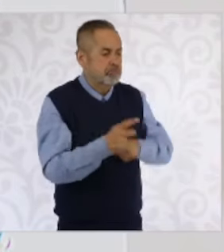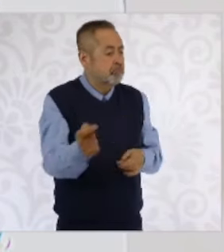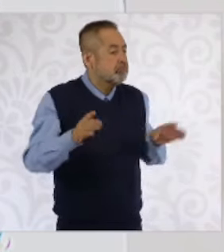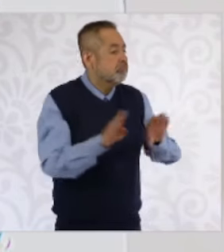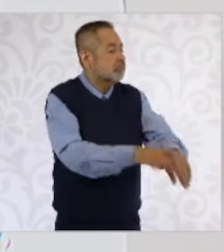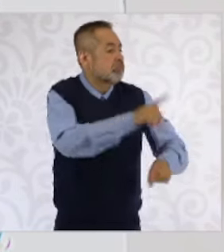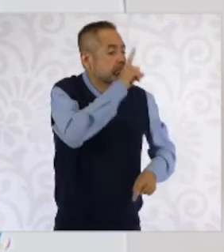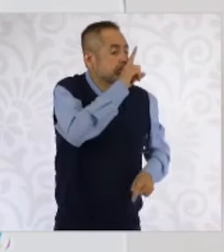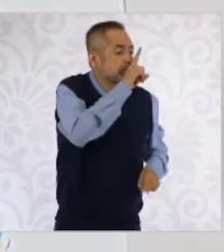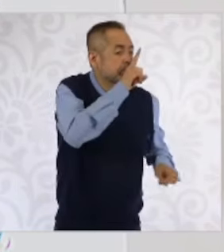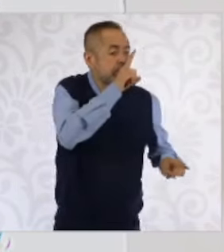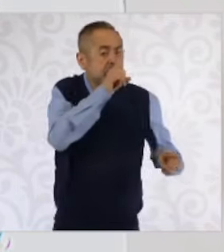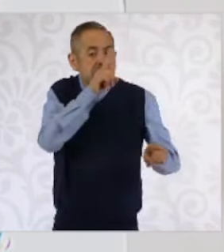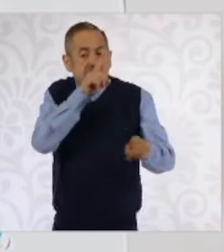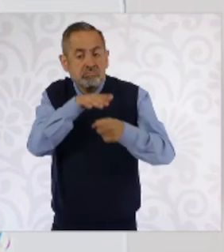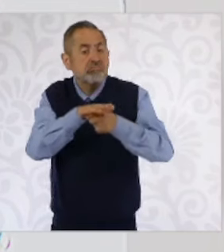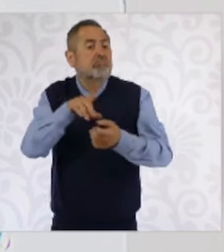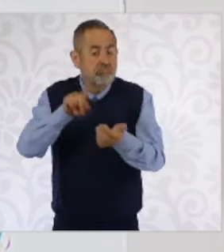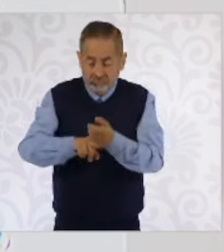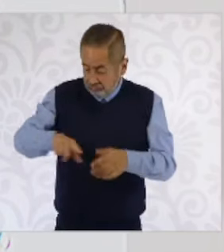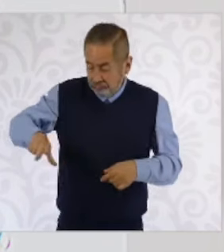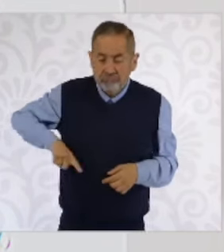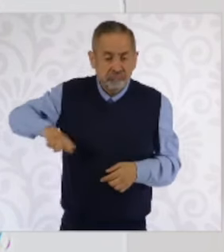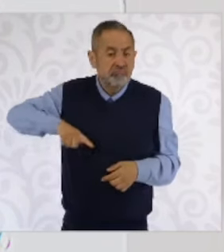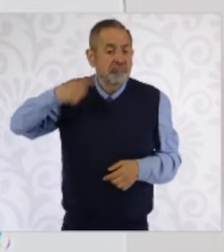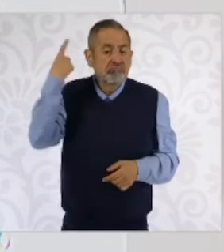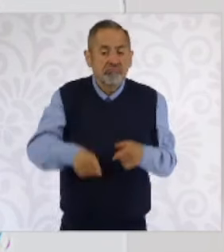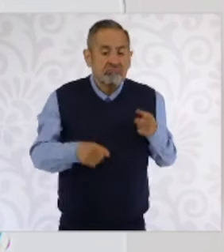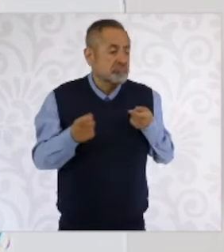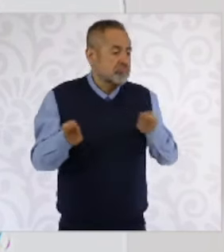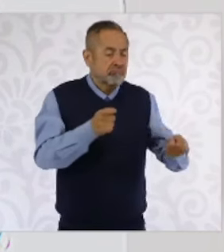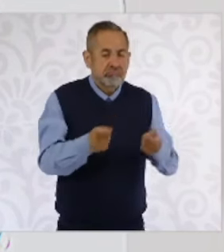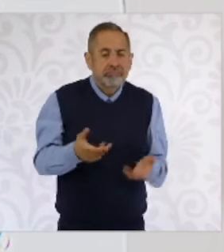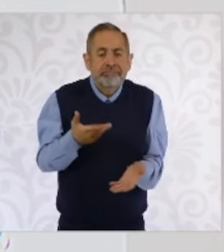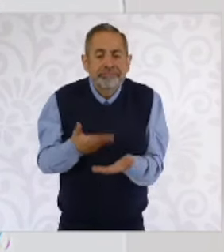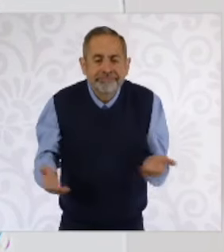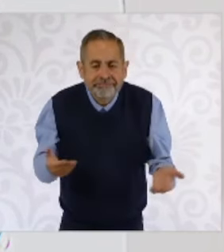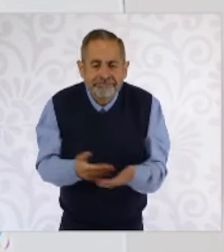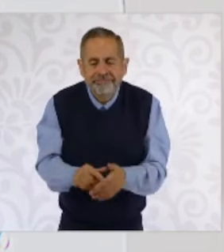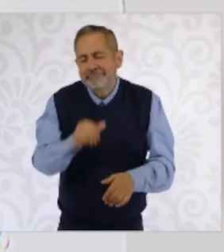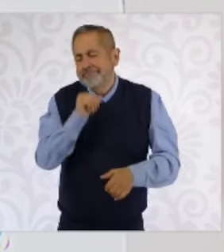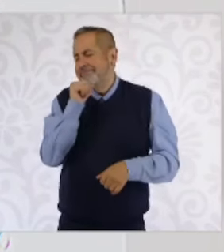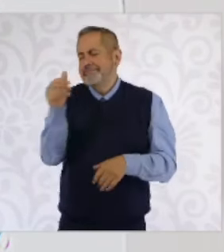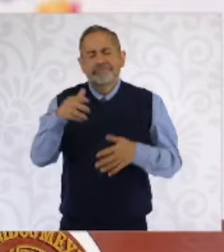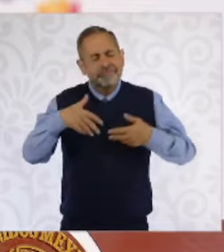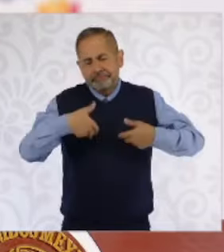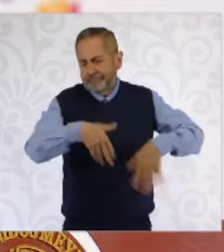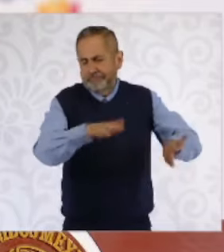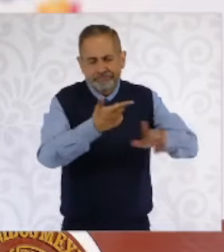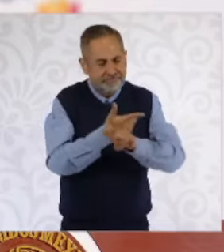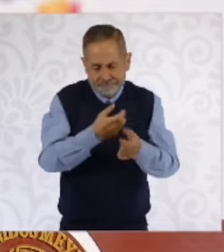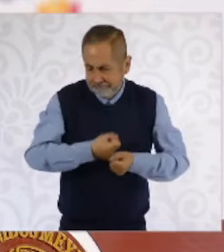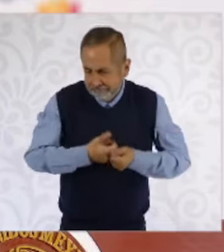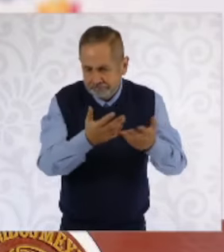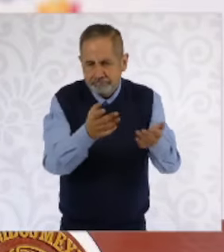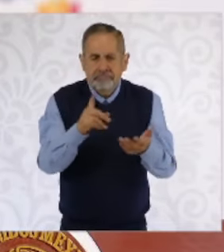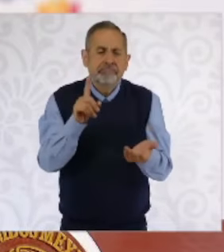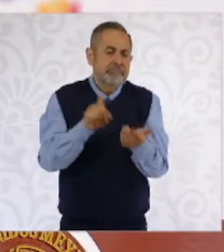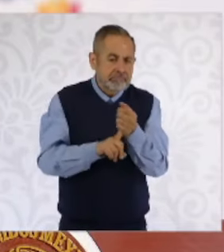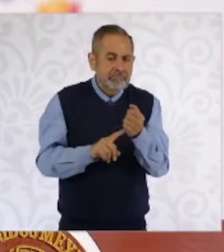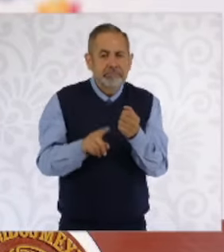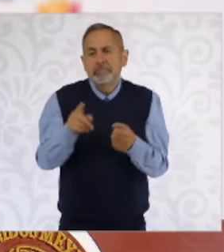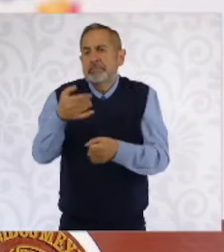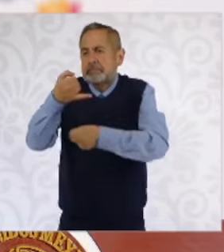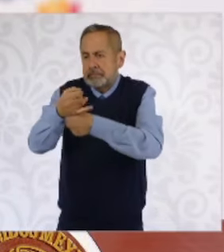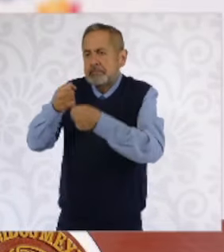cosas. Era represión desde el Estado mexicano. Eso no existe ahora. Por supuesto, hay problemas de